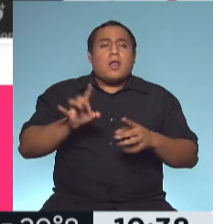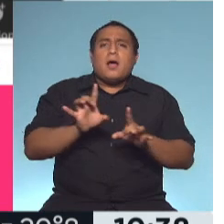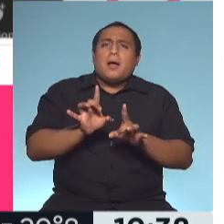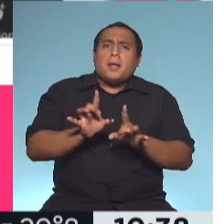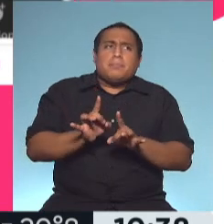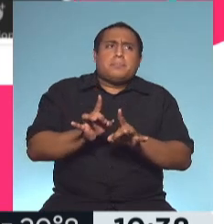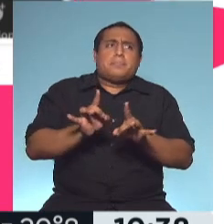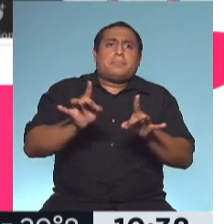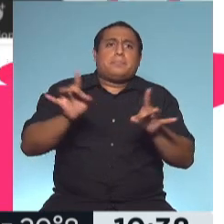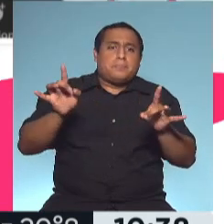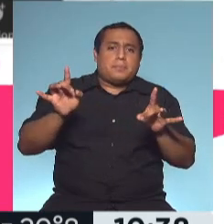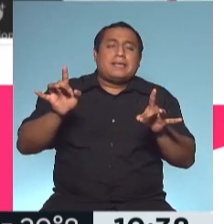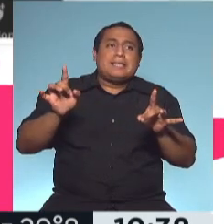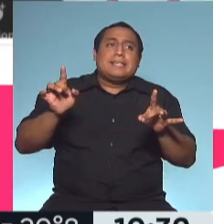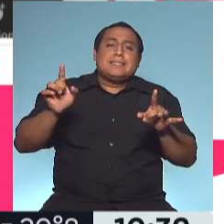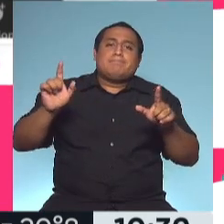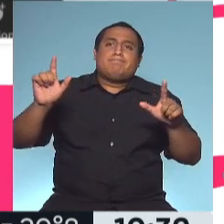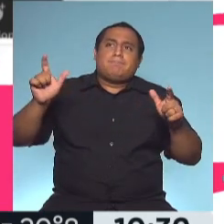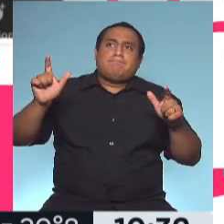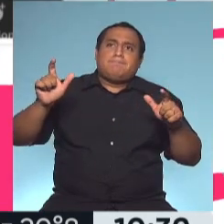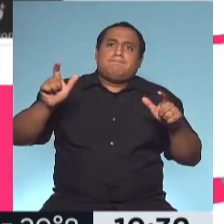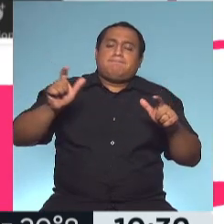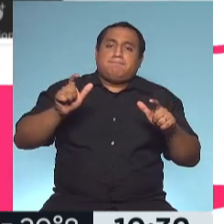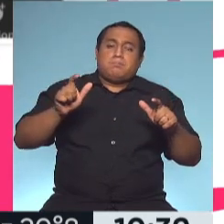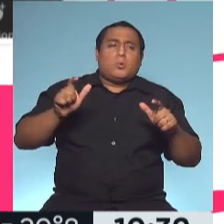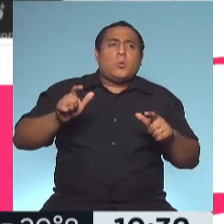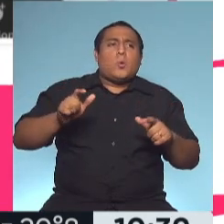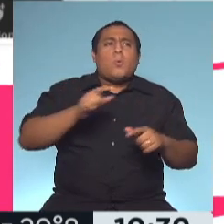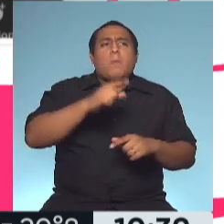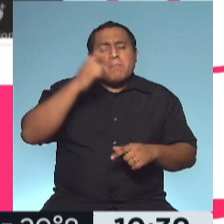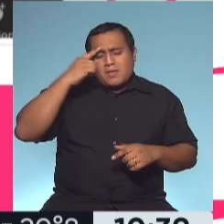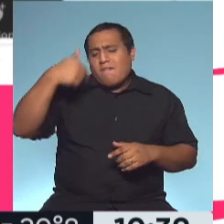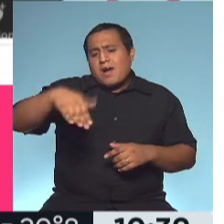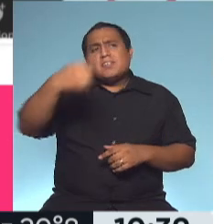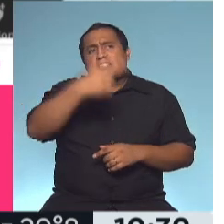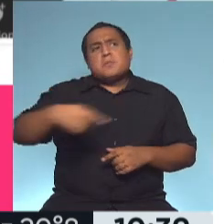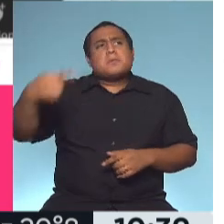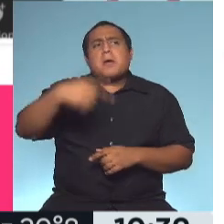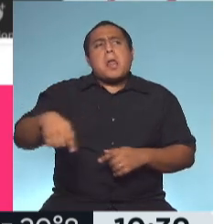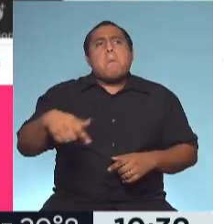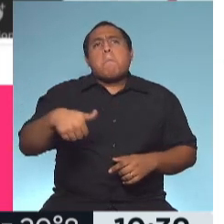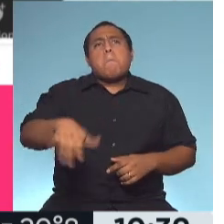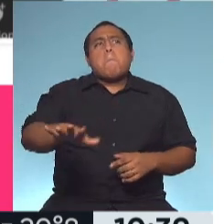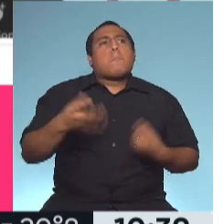tímidamente, y que ha tenido efecto. ¿Cómo ves la evolución en las próximas semanas de esta situación?